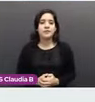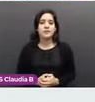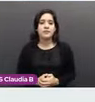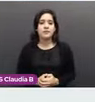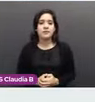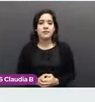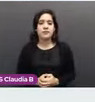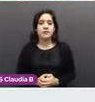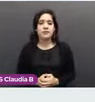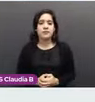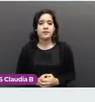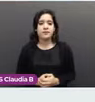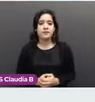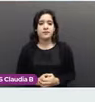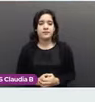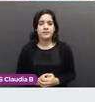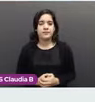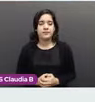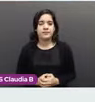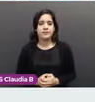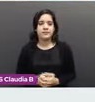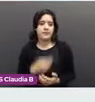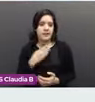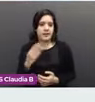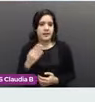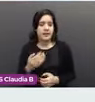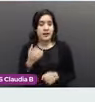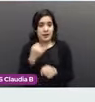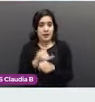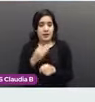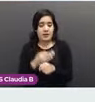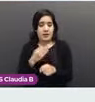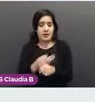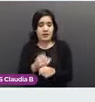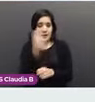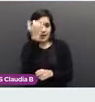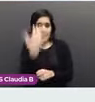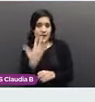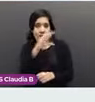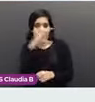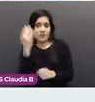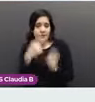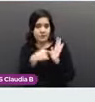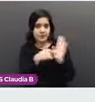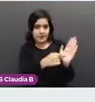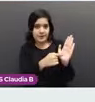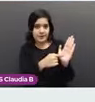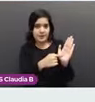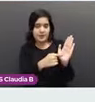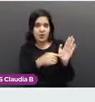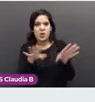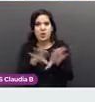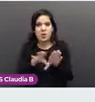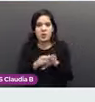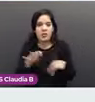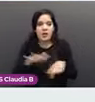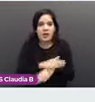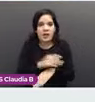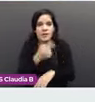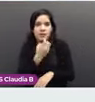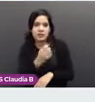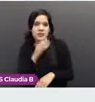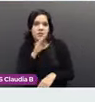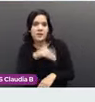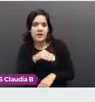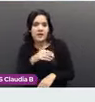Siguiente. Bueno, entonces, estas son algunas fotografías sobre alteraciones de la glándula. Vamos a ver secreción.